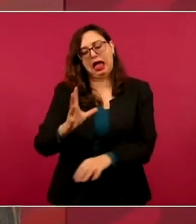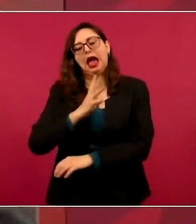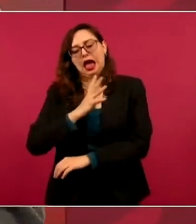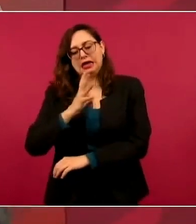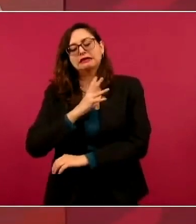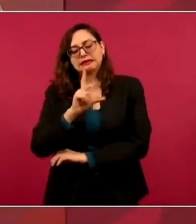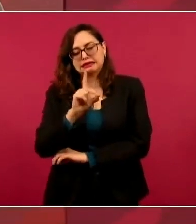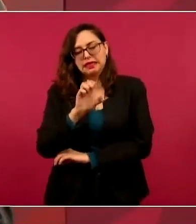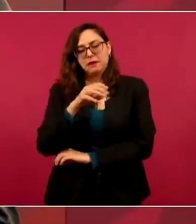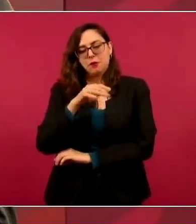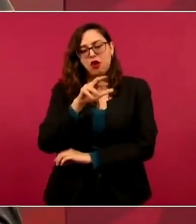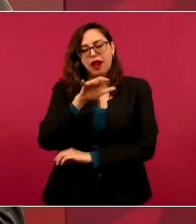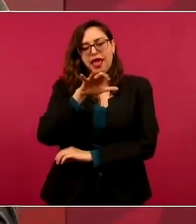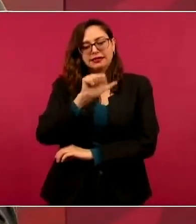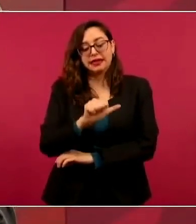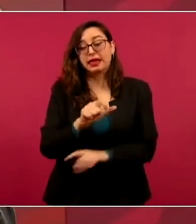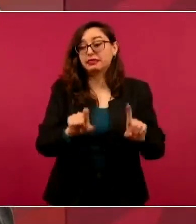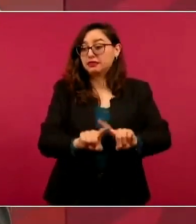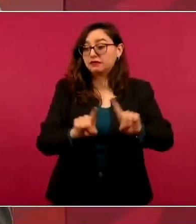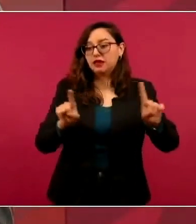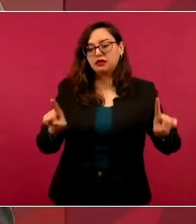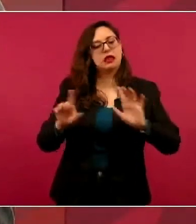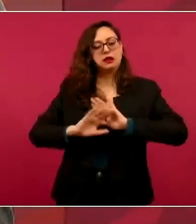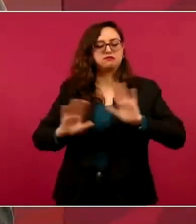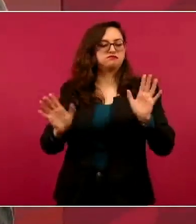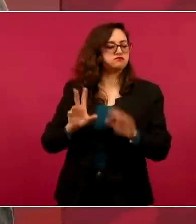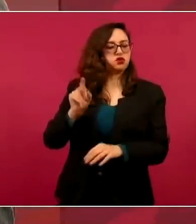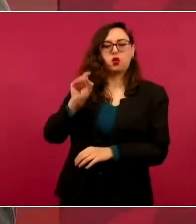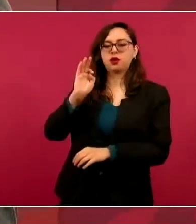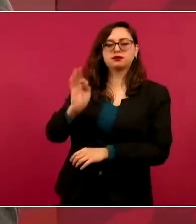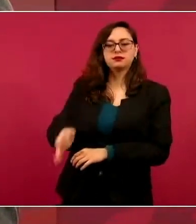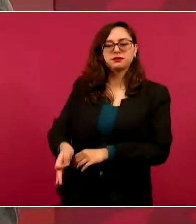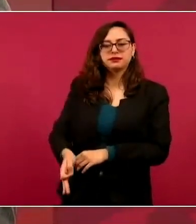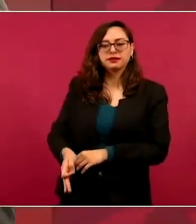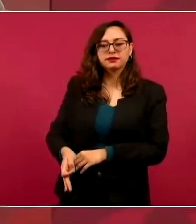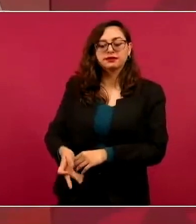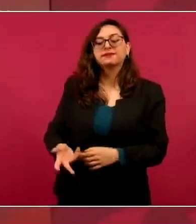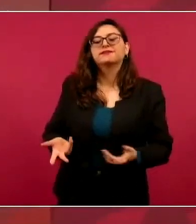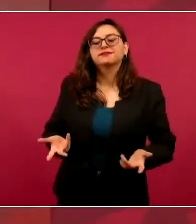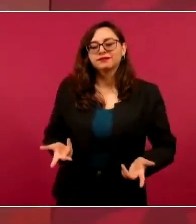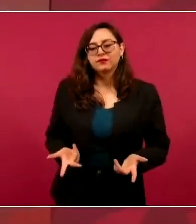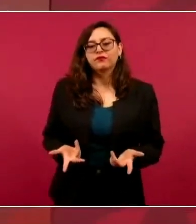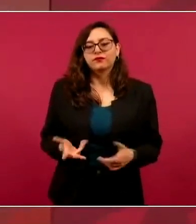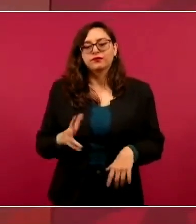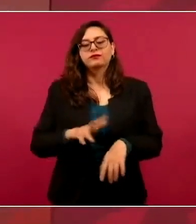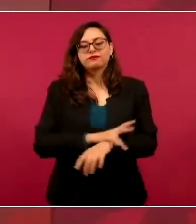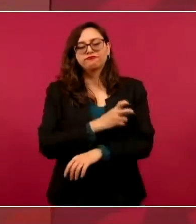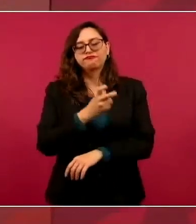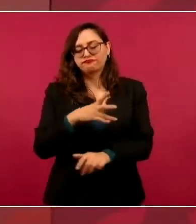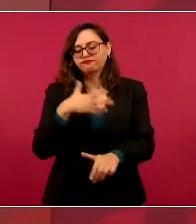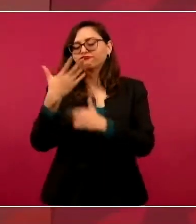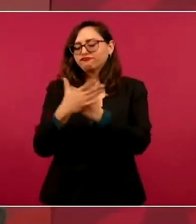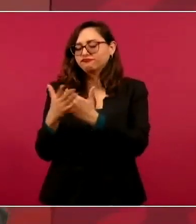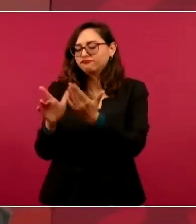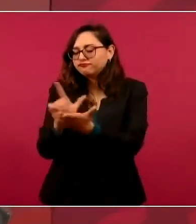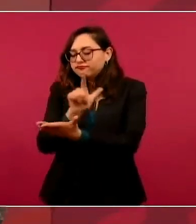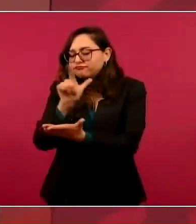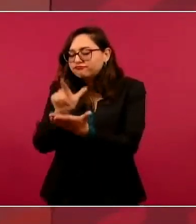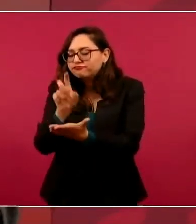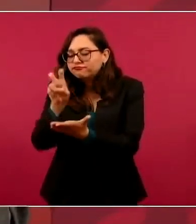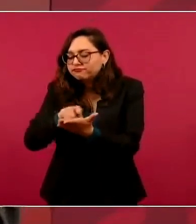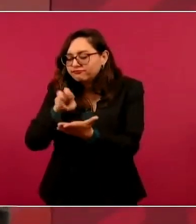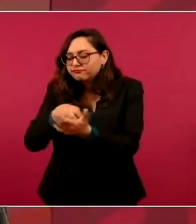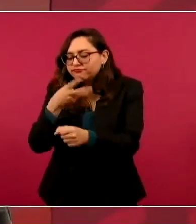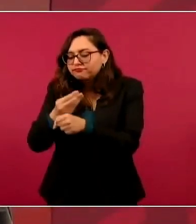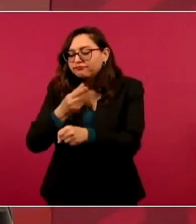Entonces, vamos a buscar la forma de que no haya esa